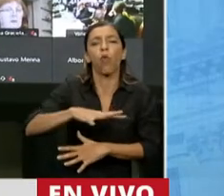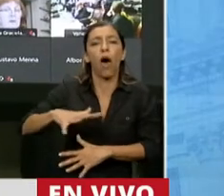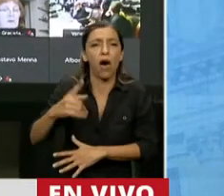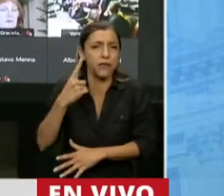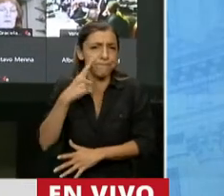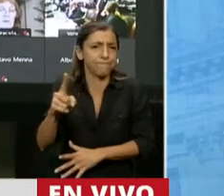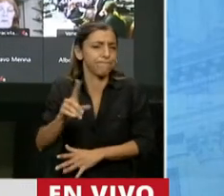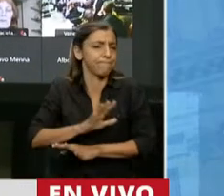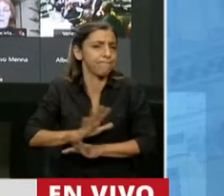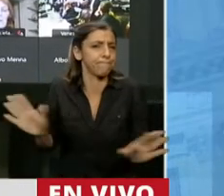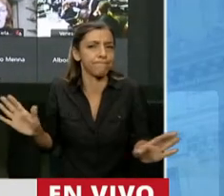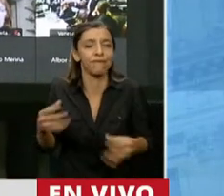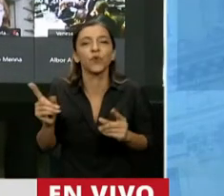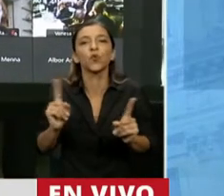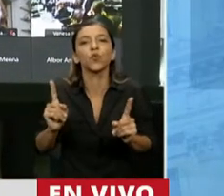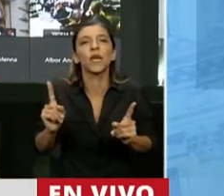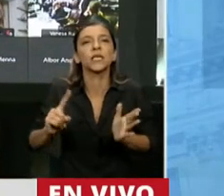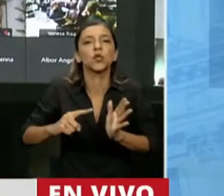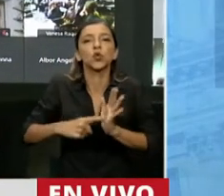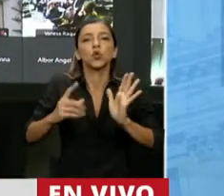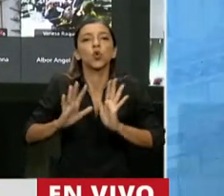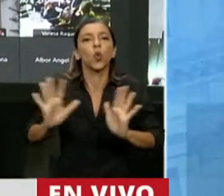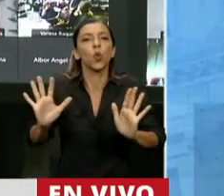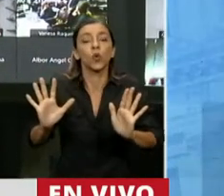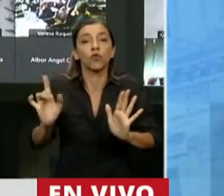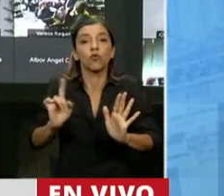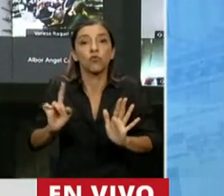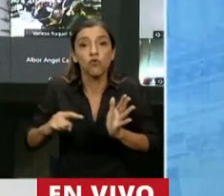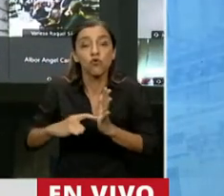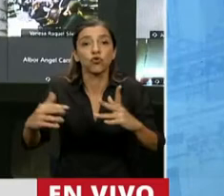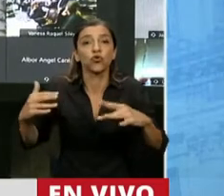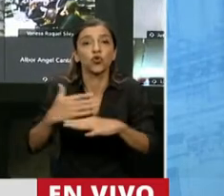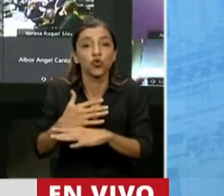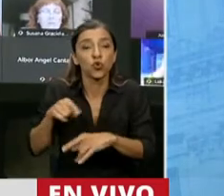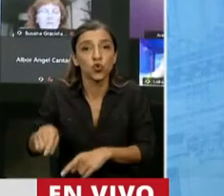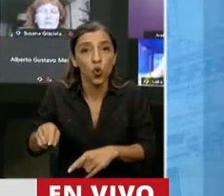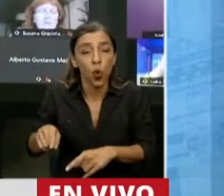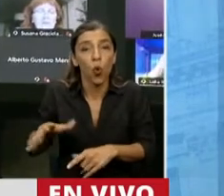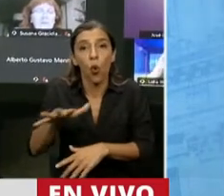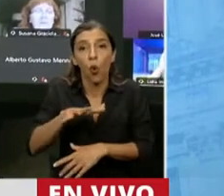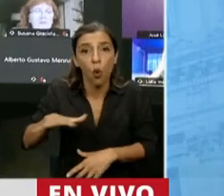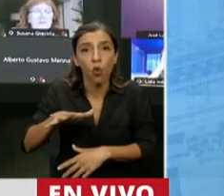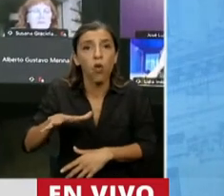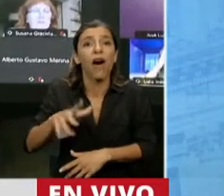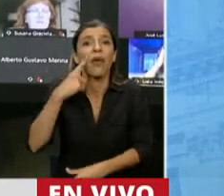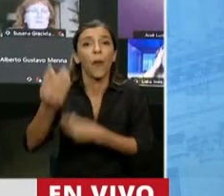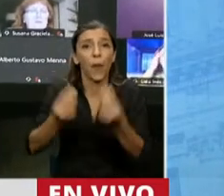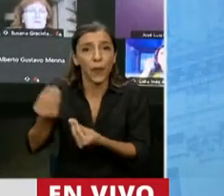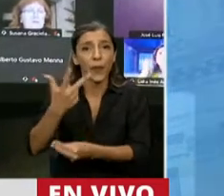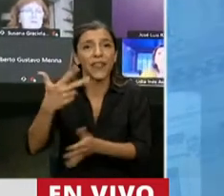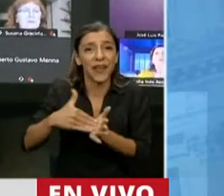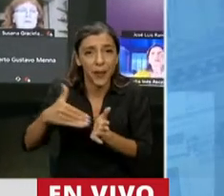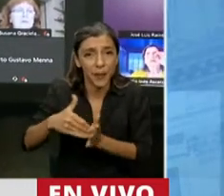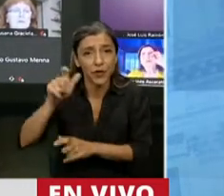es solamente una ciudad. Esta es una ciudad que tiene una entidad como tal, 3 millones de habitantes,